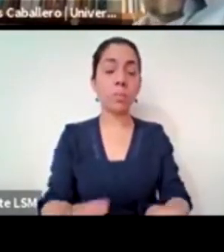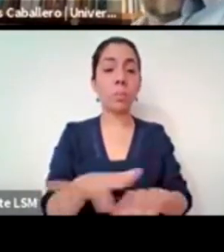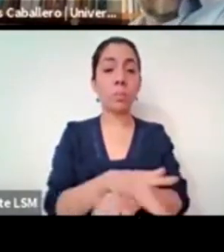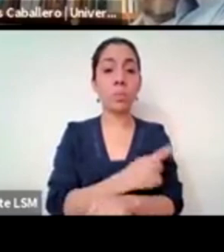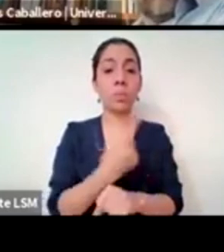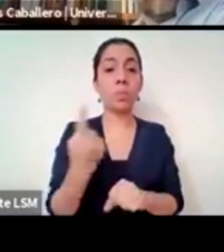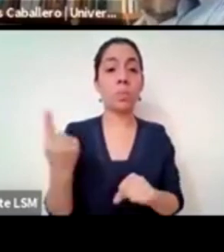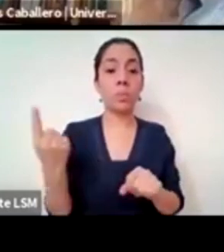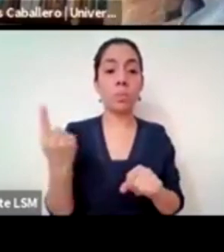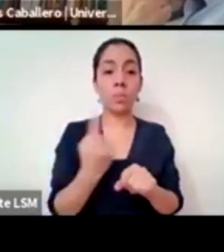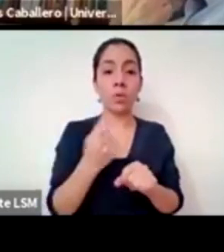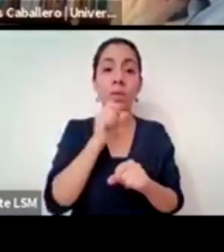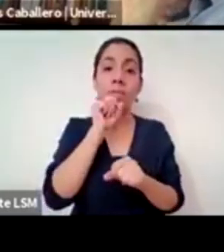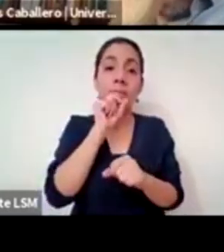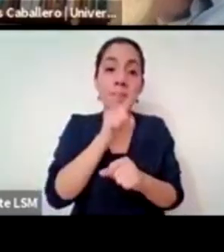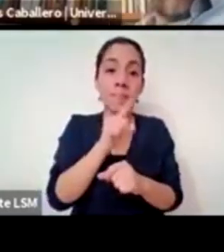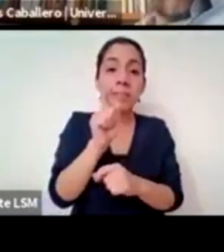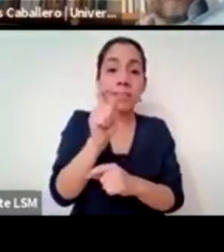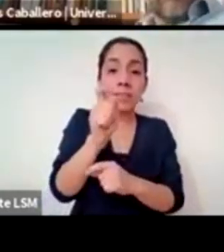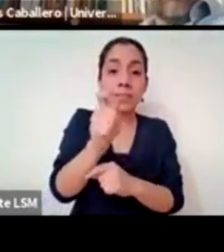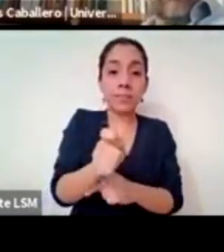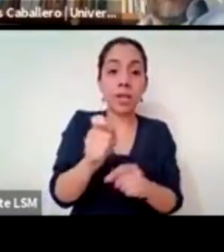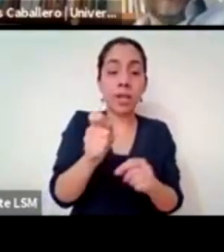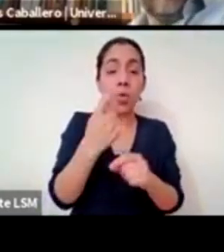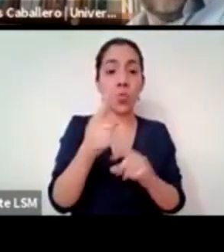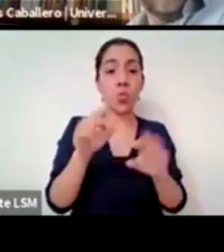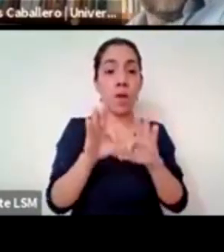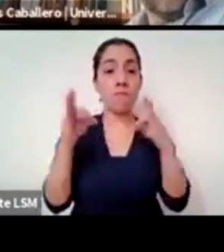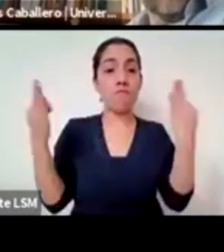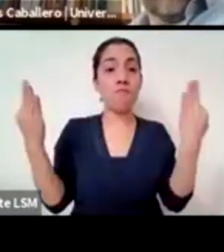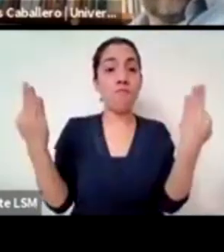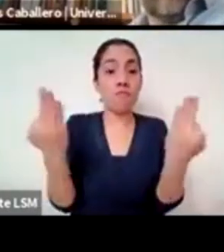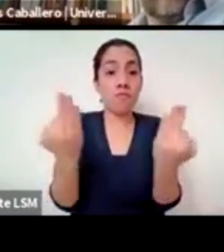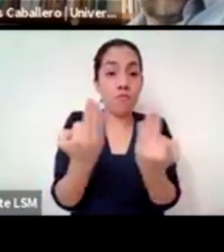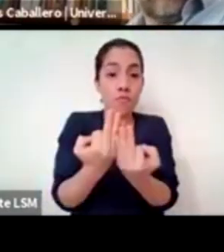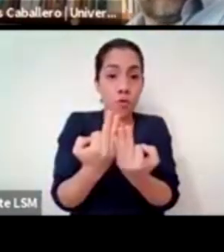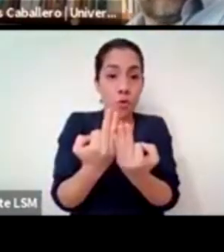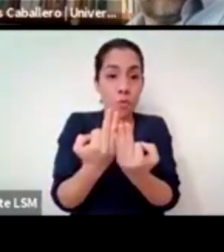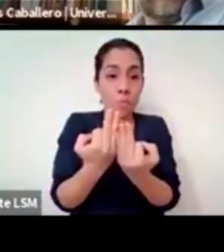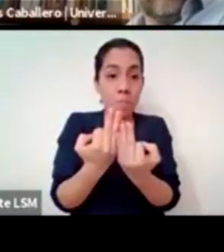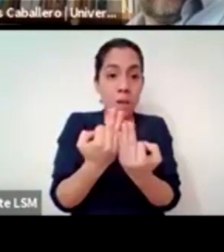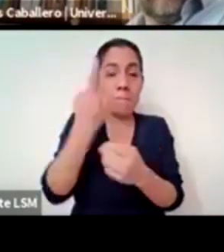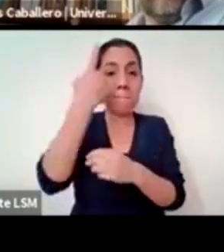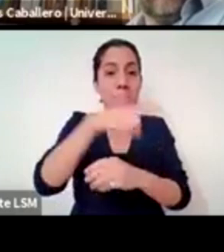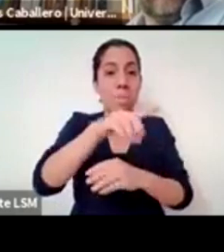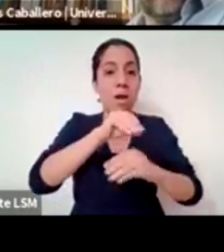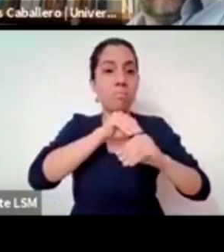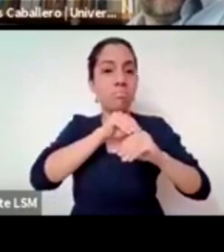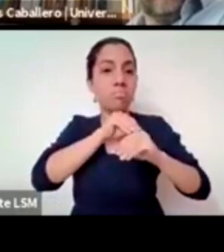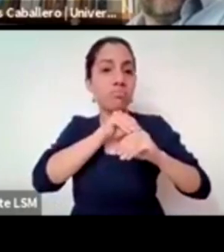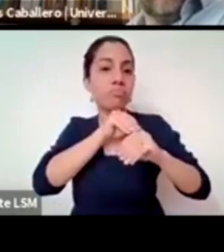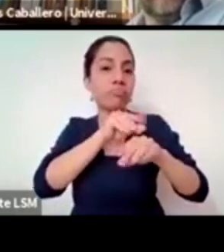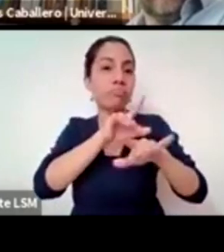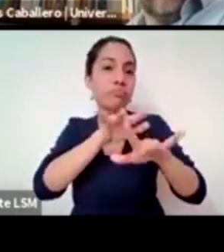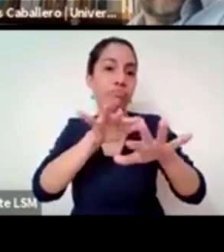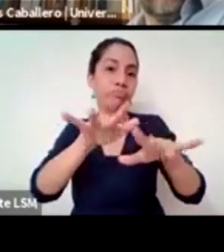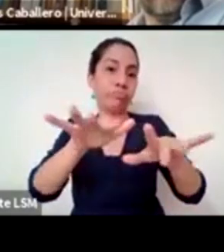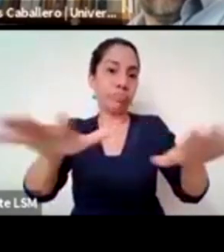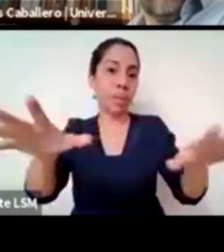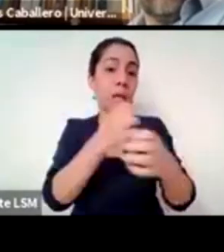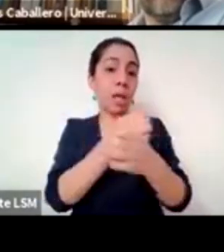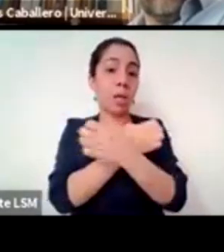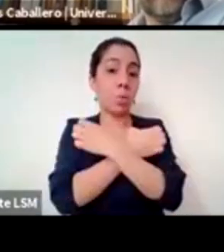más influyentes instrumentos para difundir la educación